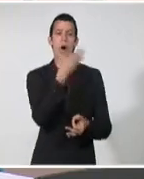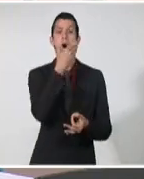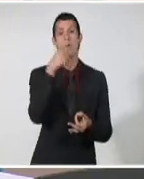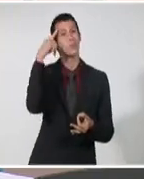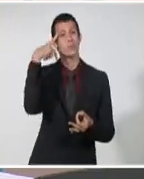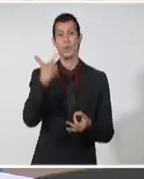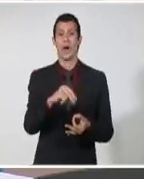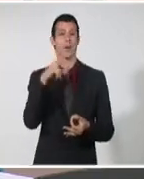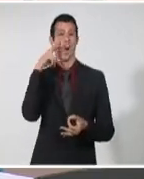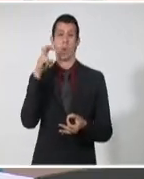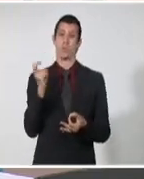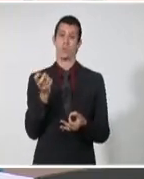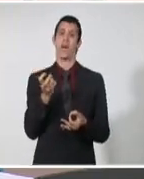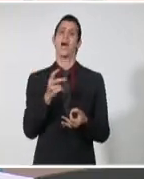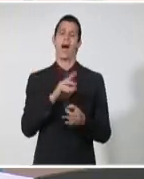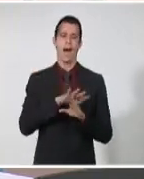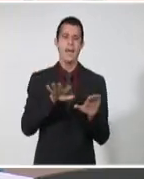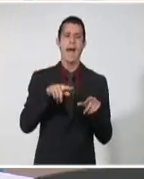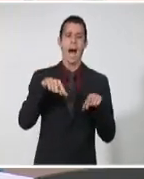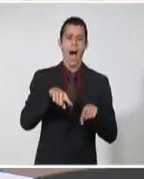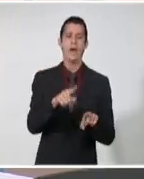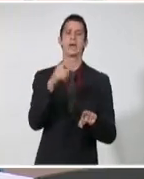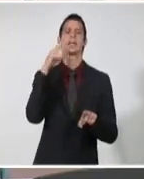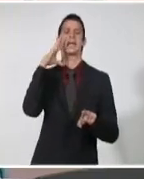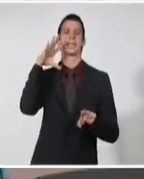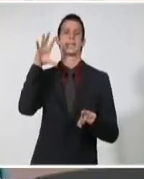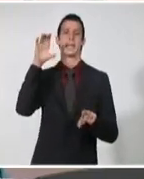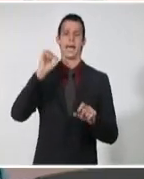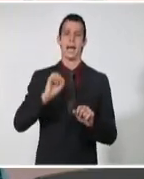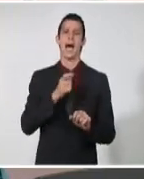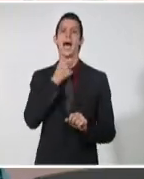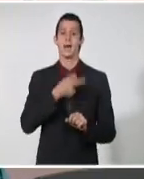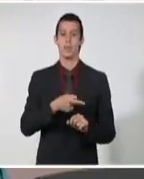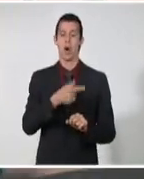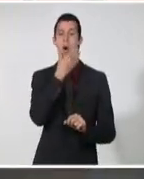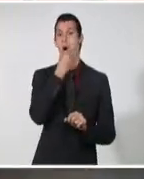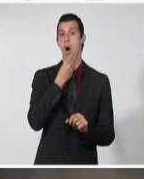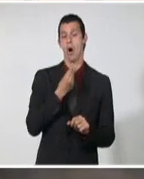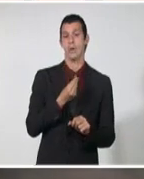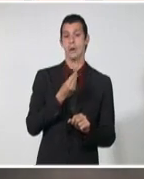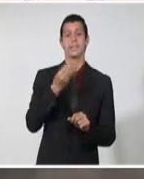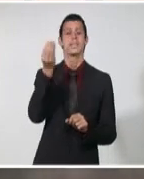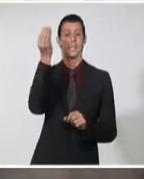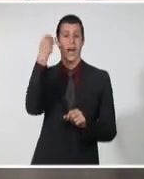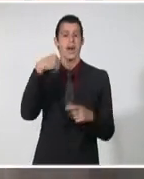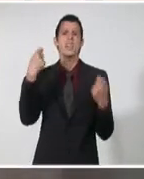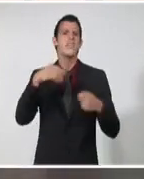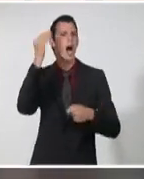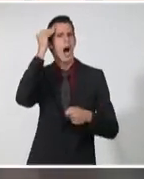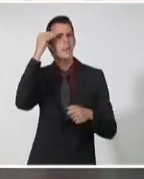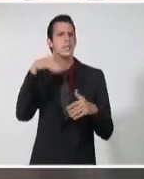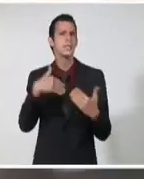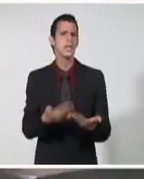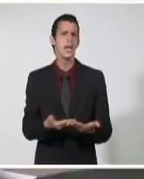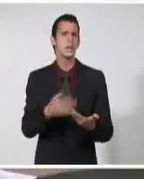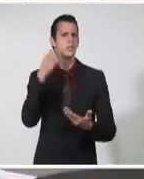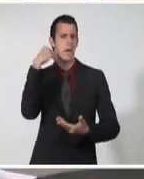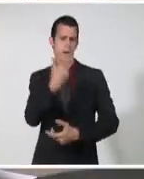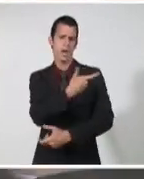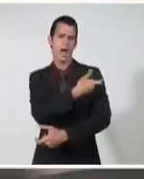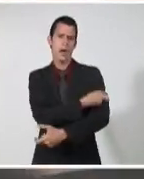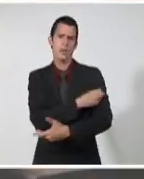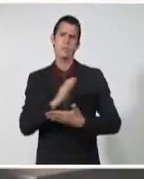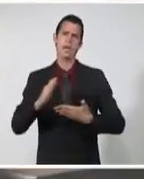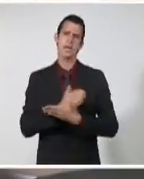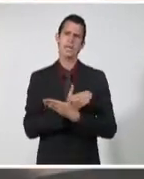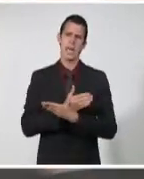joven que está ahora ahí sepa que esa vacuna contra la hepatitis B que él fabrica fue en un momento determinado un proyecto prácticamente personal